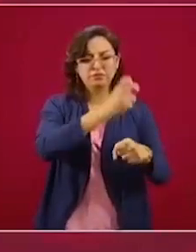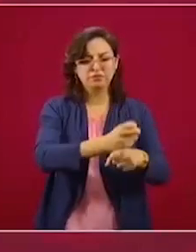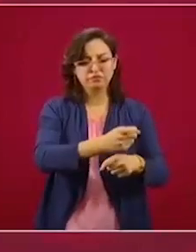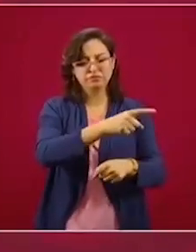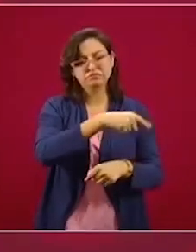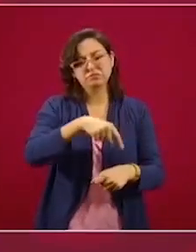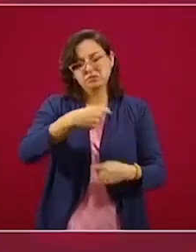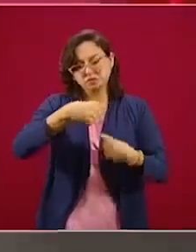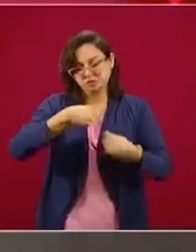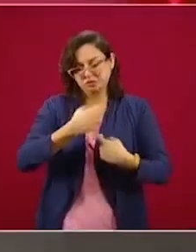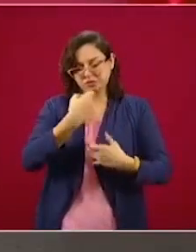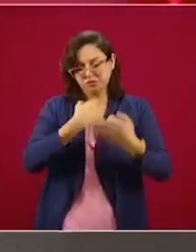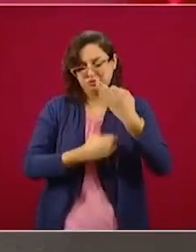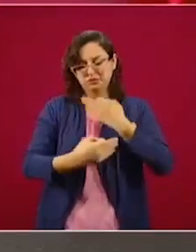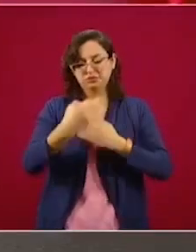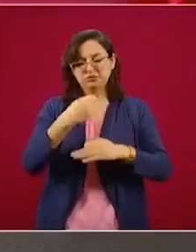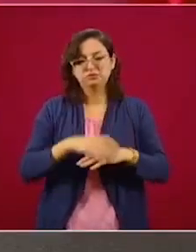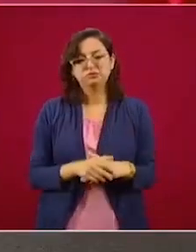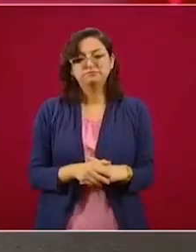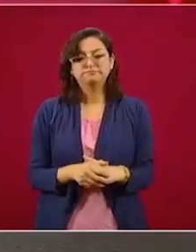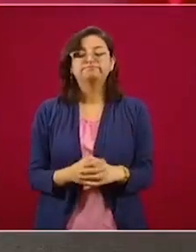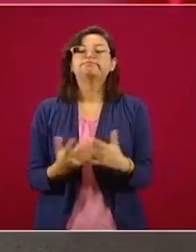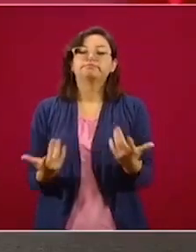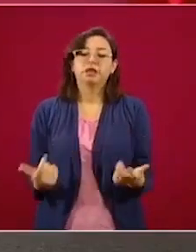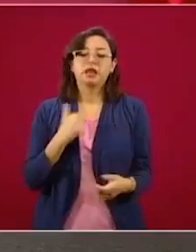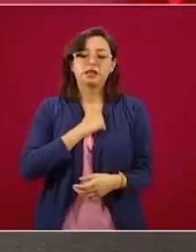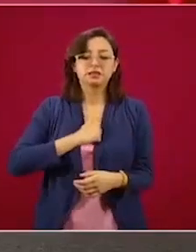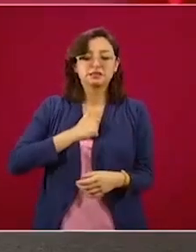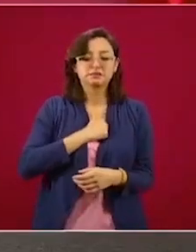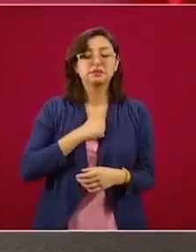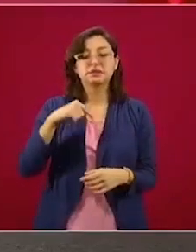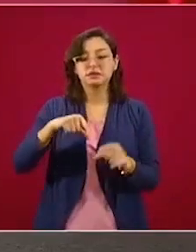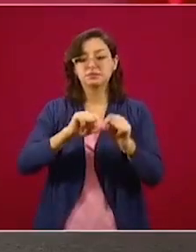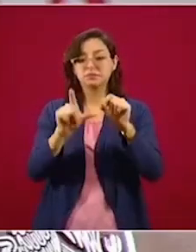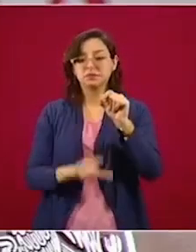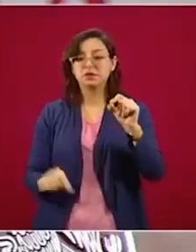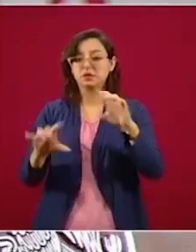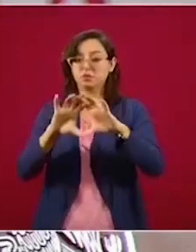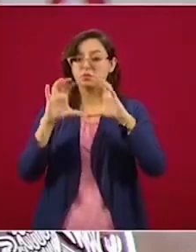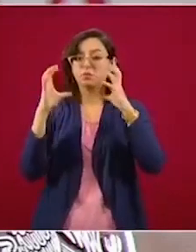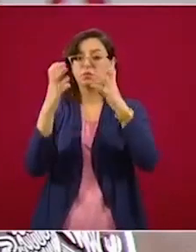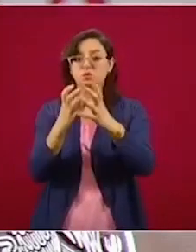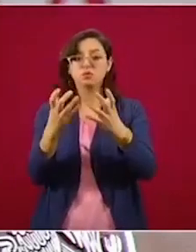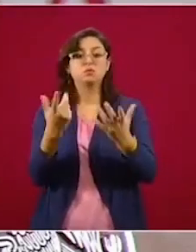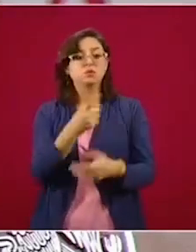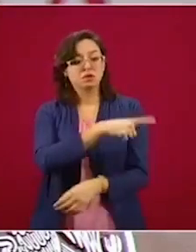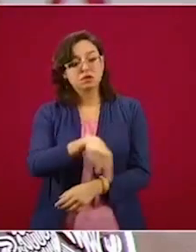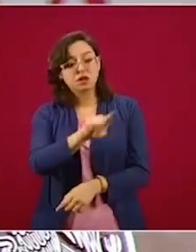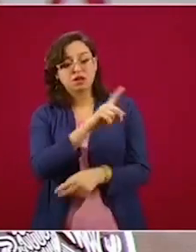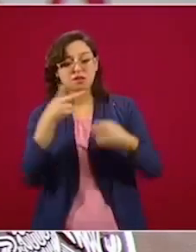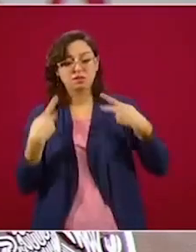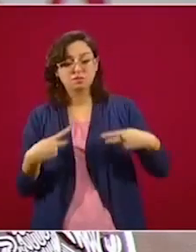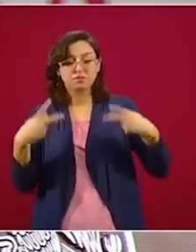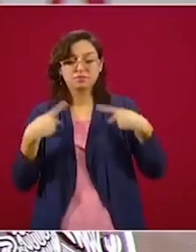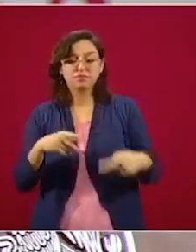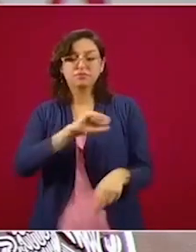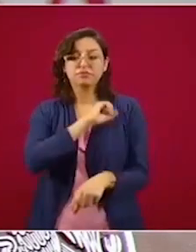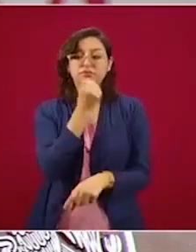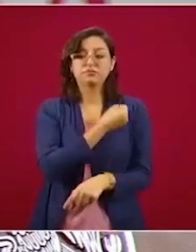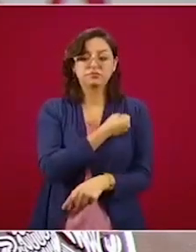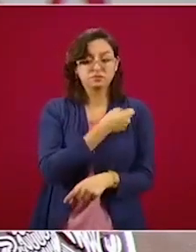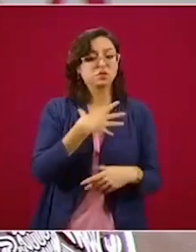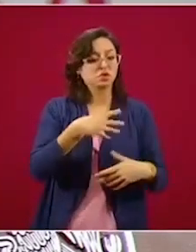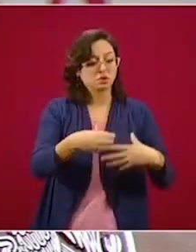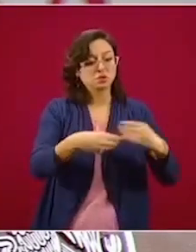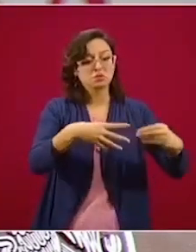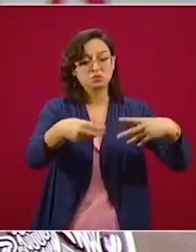Desafortunadamente, tanto en el resto del mundo como en México ha habido algunos contagios e incluso fallecimientos del personal de salud. Sabemos